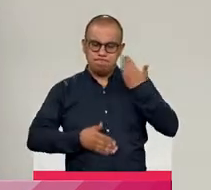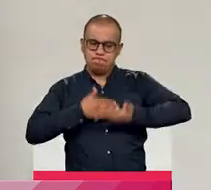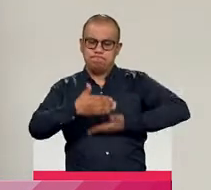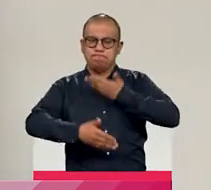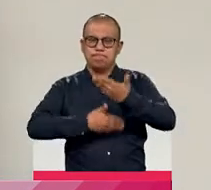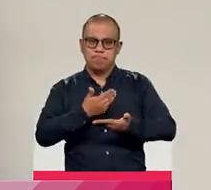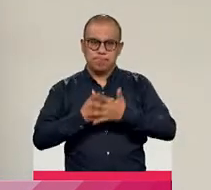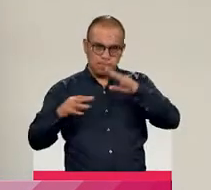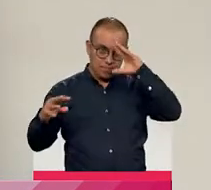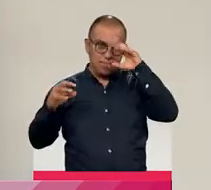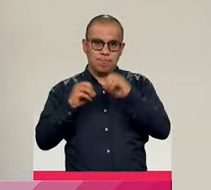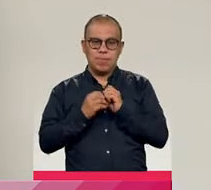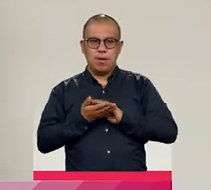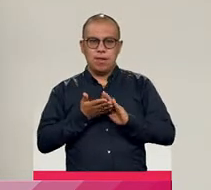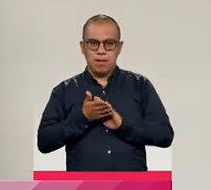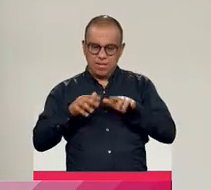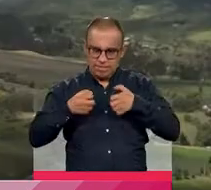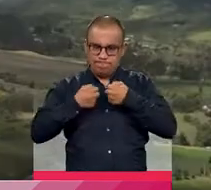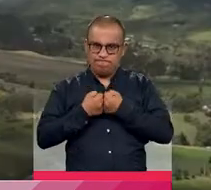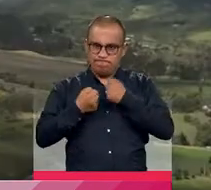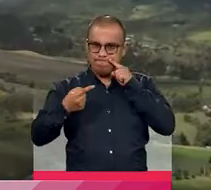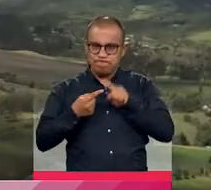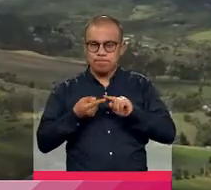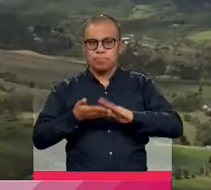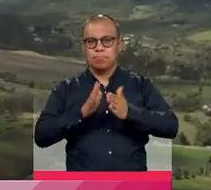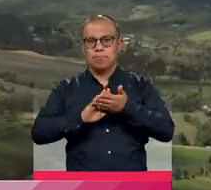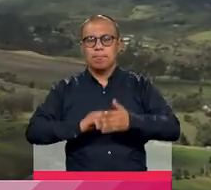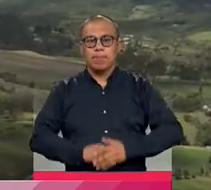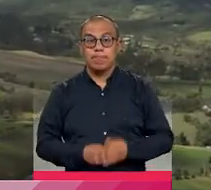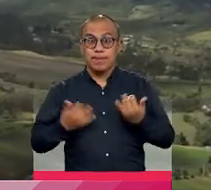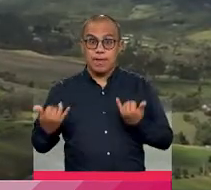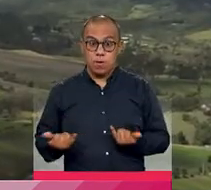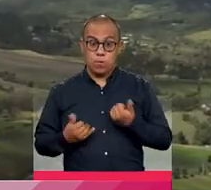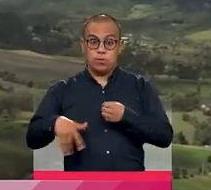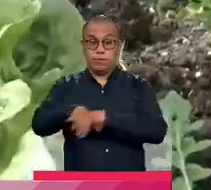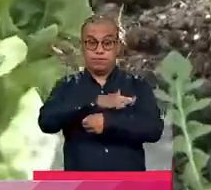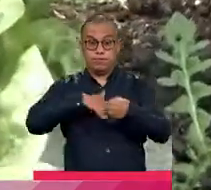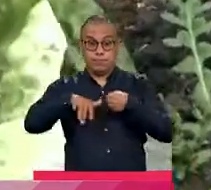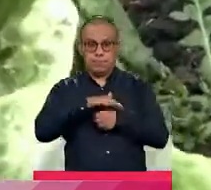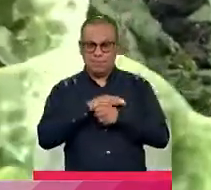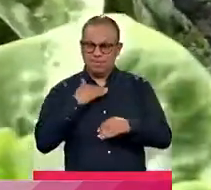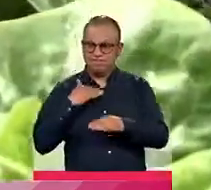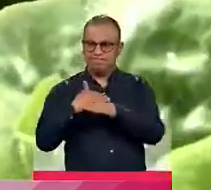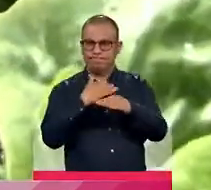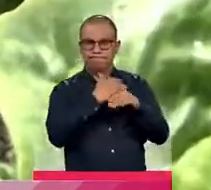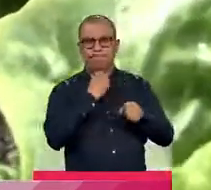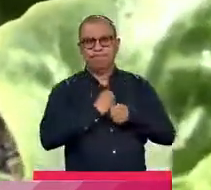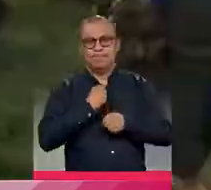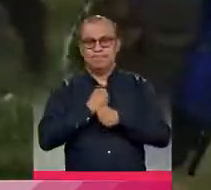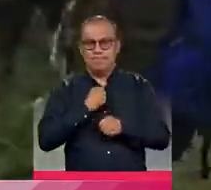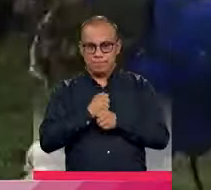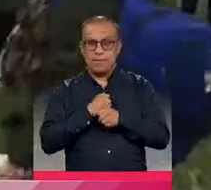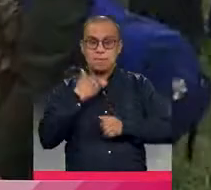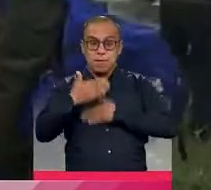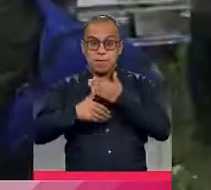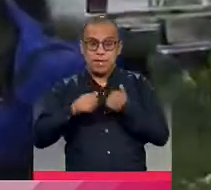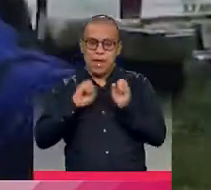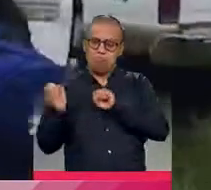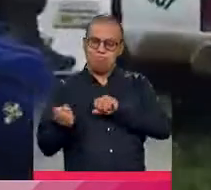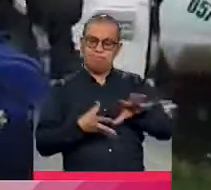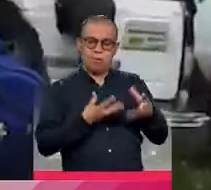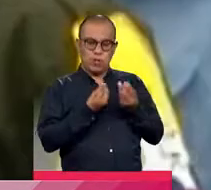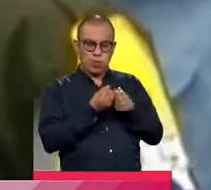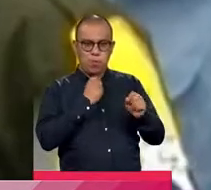en la reconciliación y la consolidación de la paz. En Cundinamarca, igualmente se trabaja con la población reincorporada de la